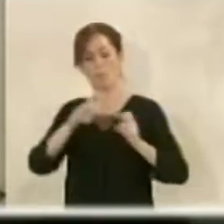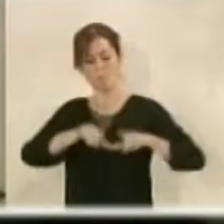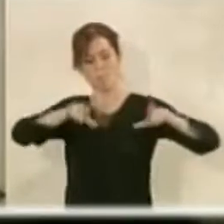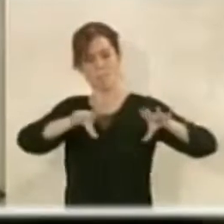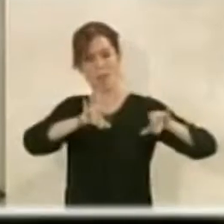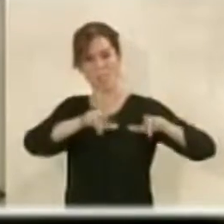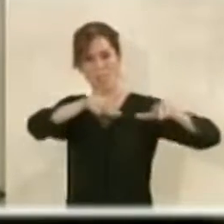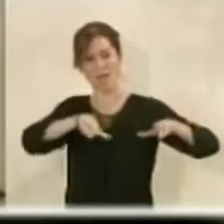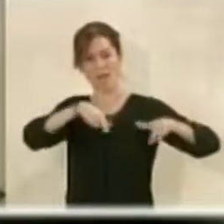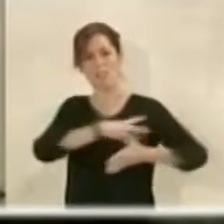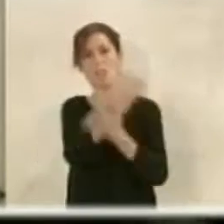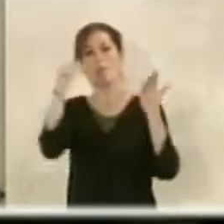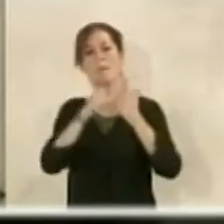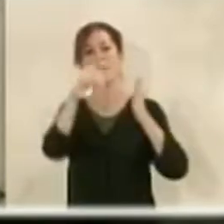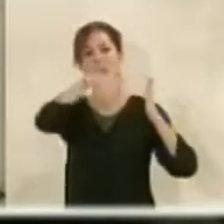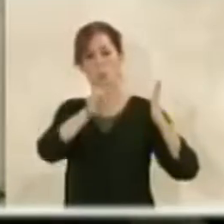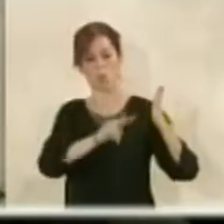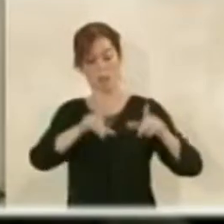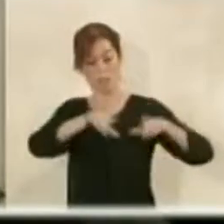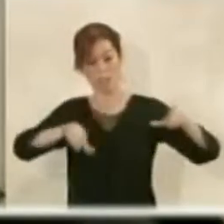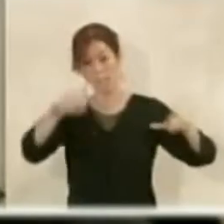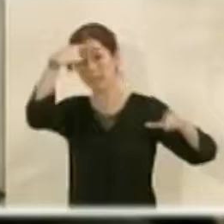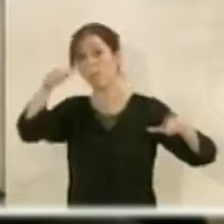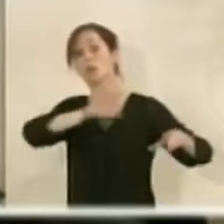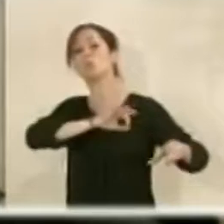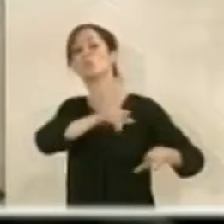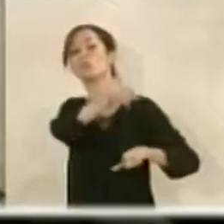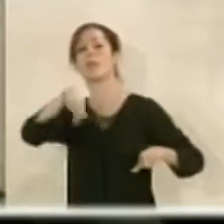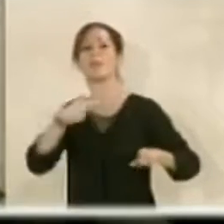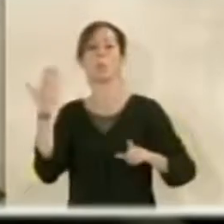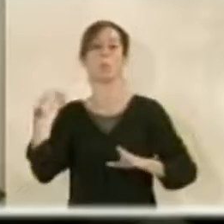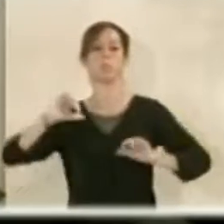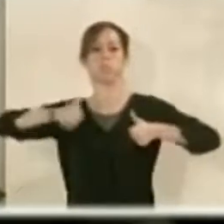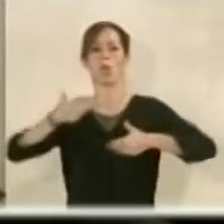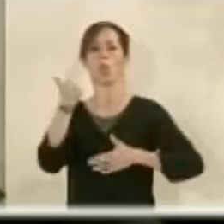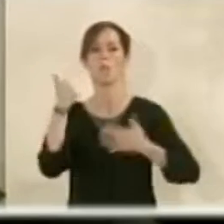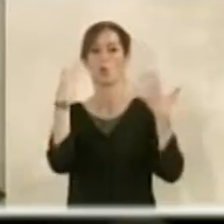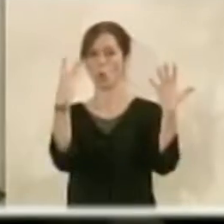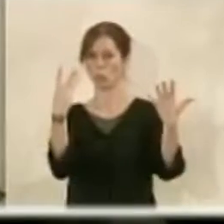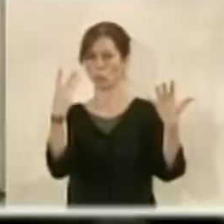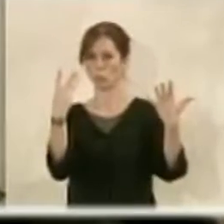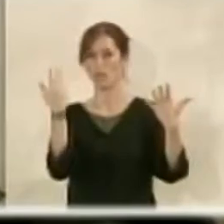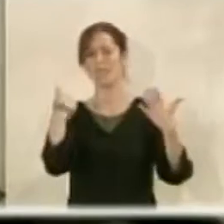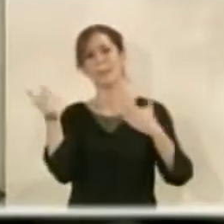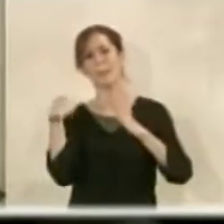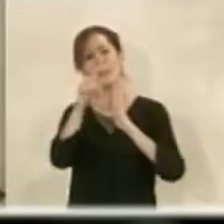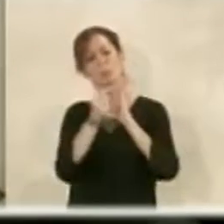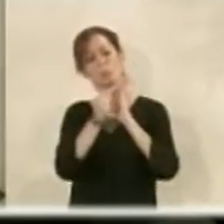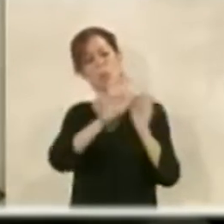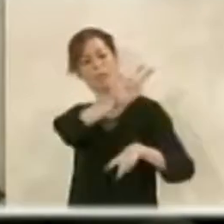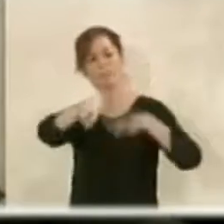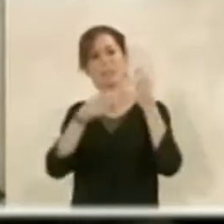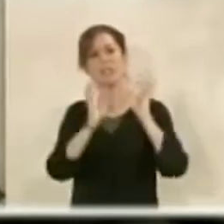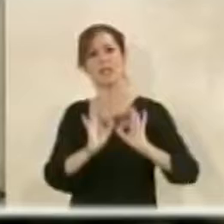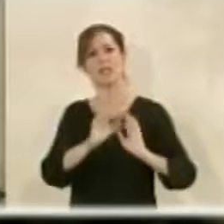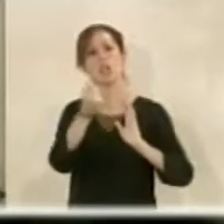parcela de 19.000 metros. Esto, para que sepan ustedes, esto se inició en el 2008. Es ya hubo una modificación puntual,